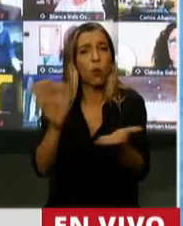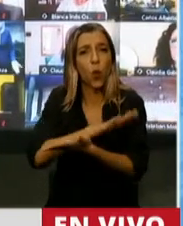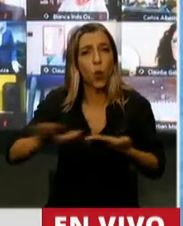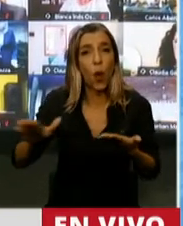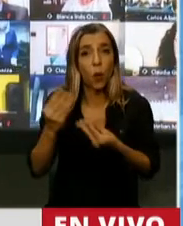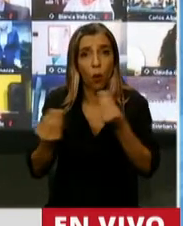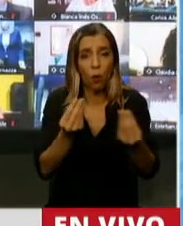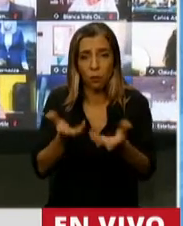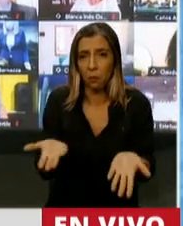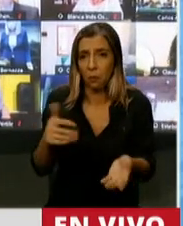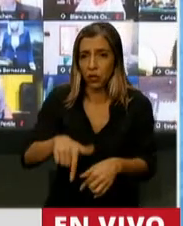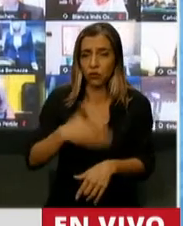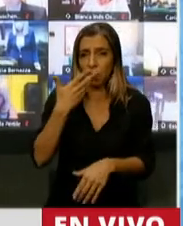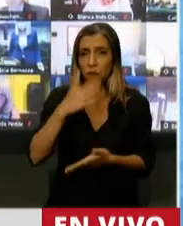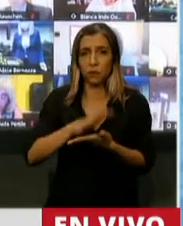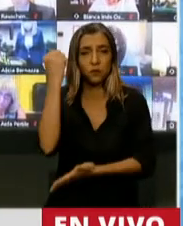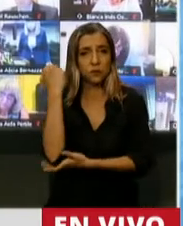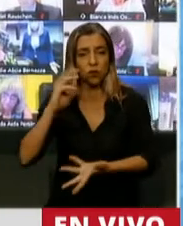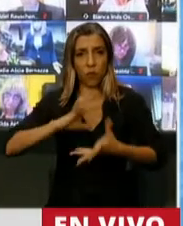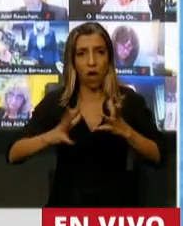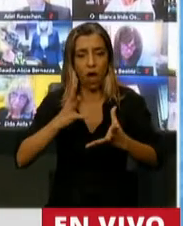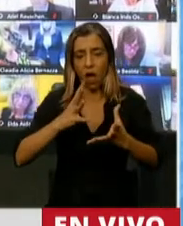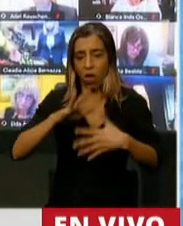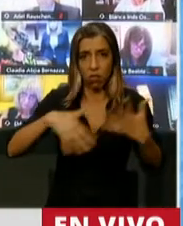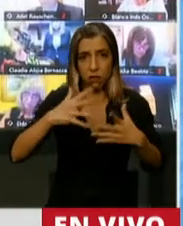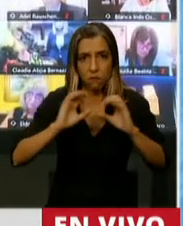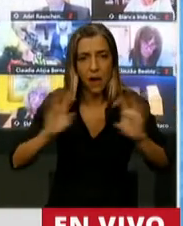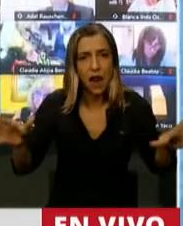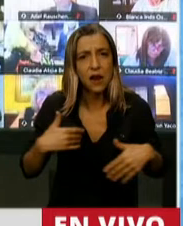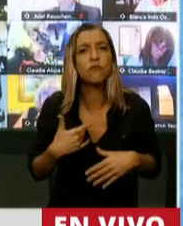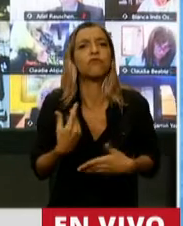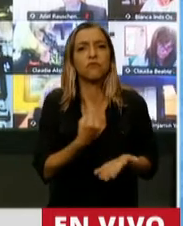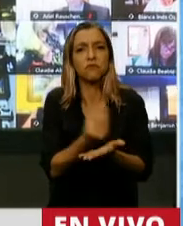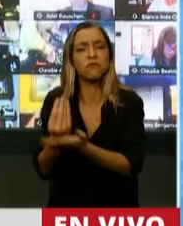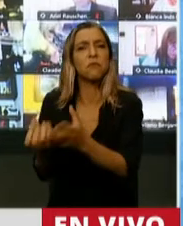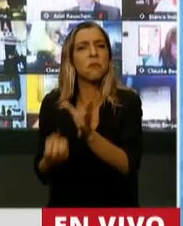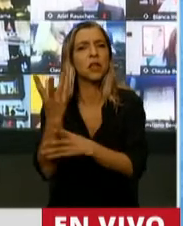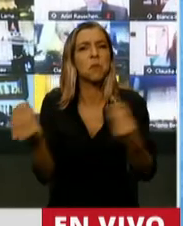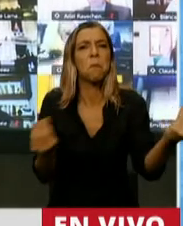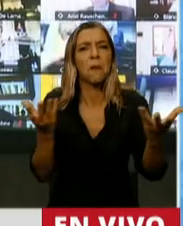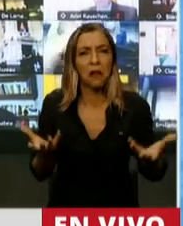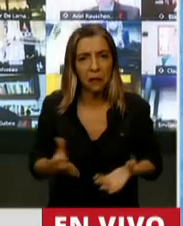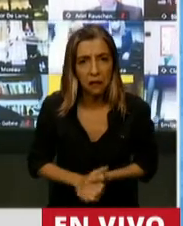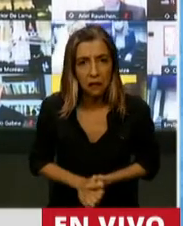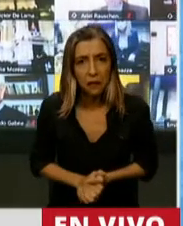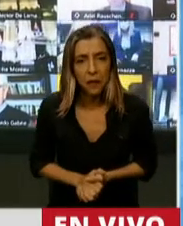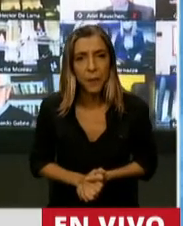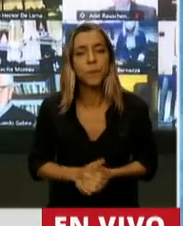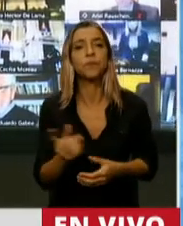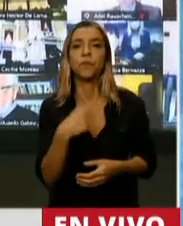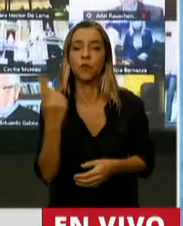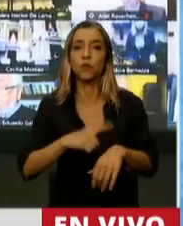de crisis económica? ¿En base a qué se crean 3.600 nuevos cargos públicos? Habíamos